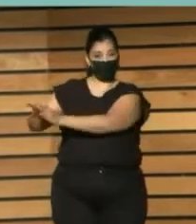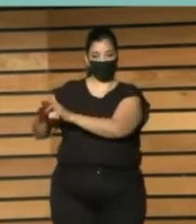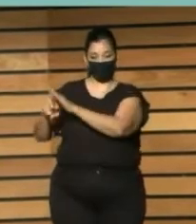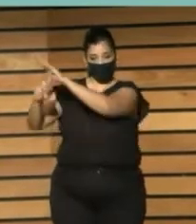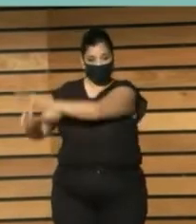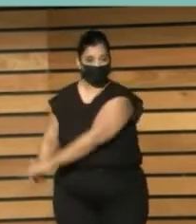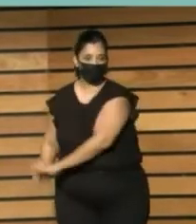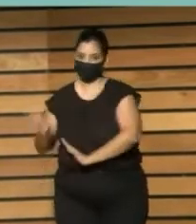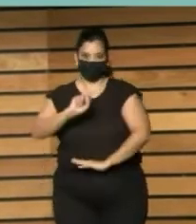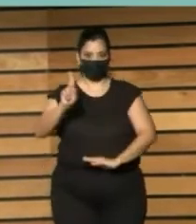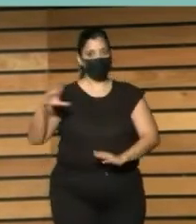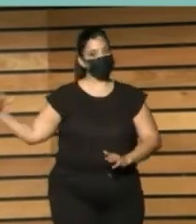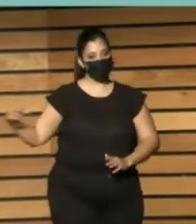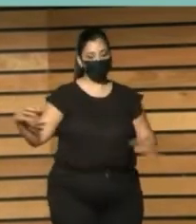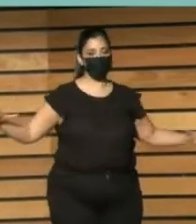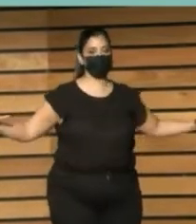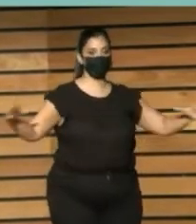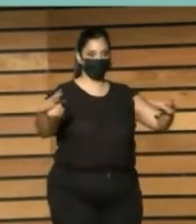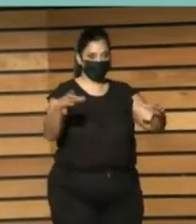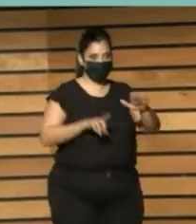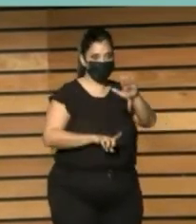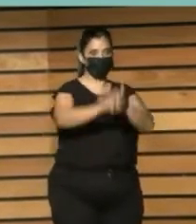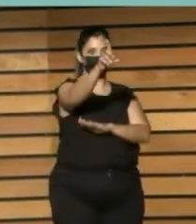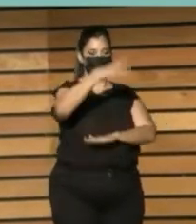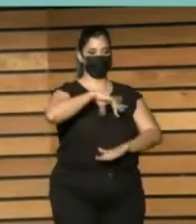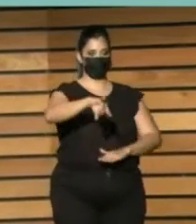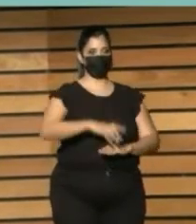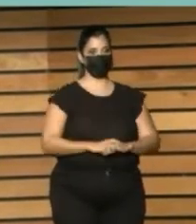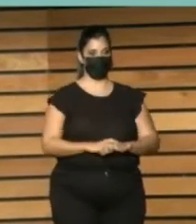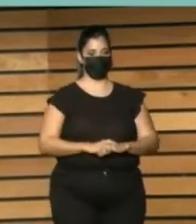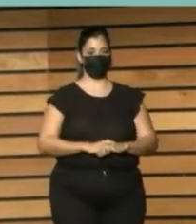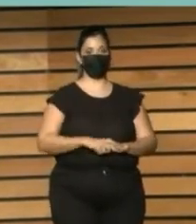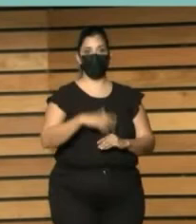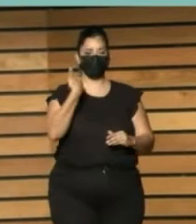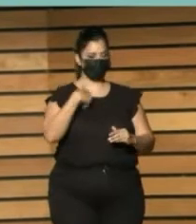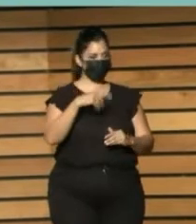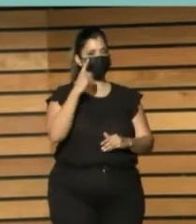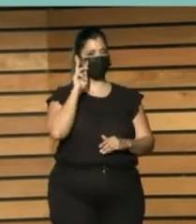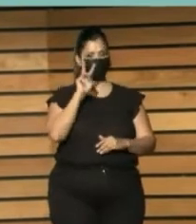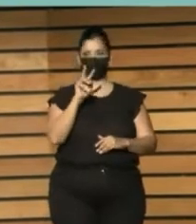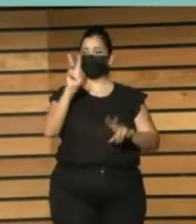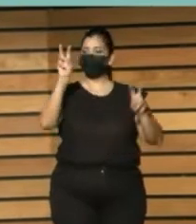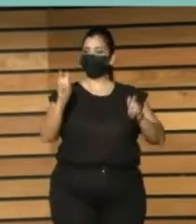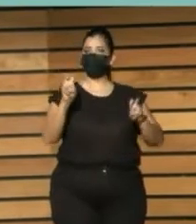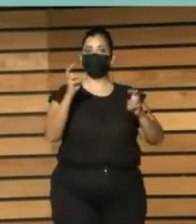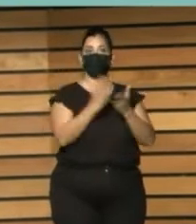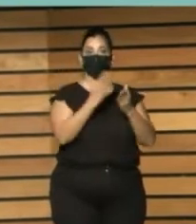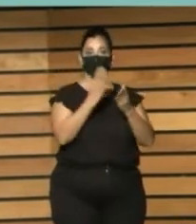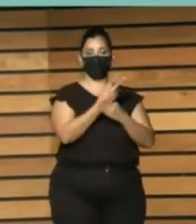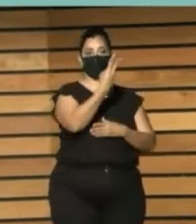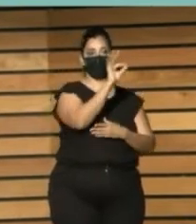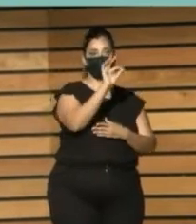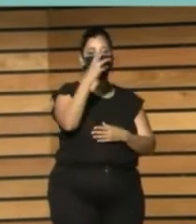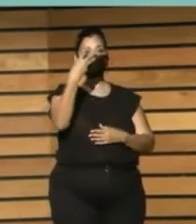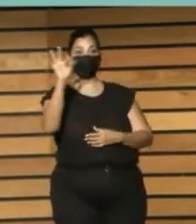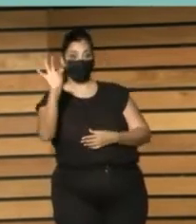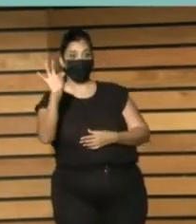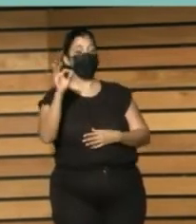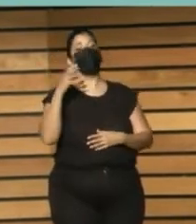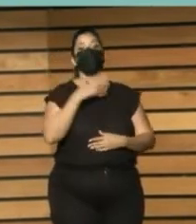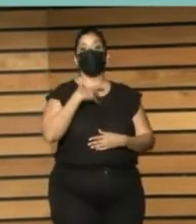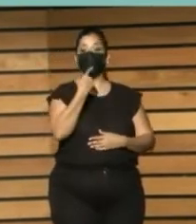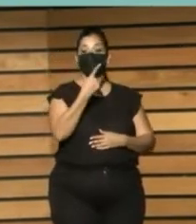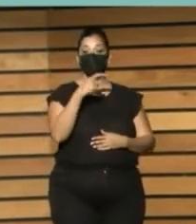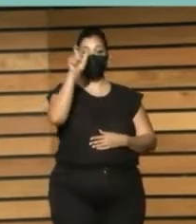valores universales, o lema más conocido de la Agenda 2030 y que lo hemos oído ya estos días, es no dejar a nadie atrás. Y, en este